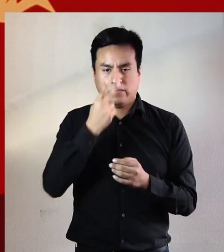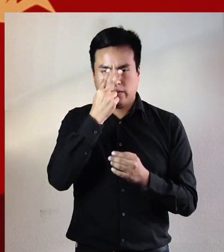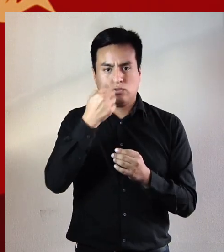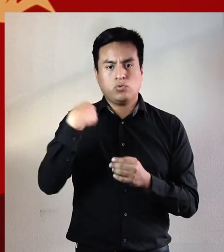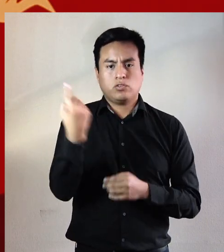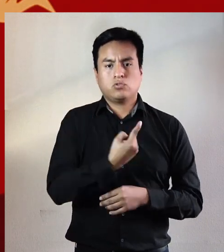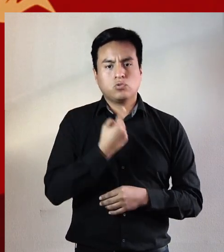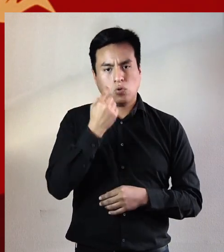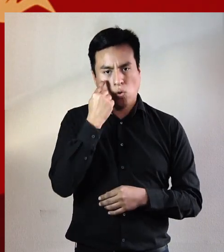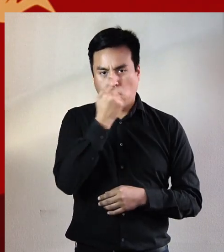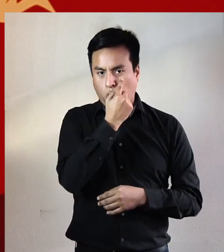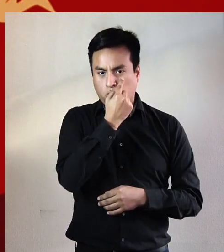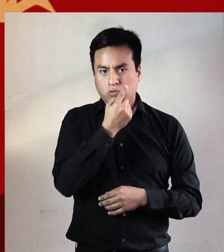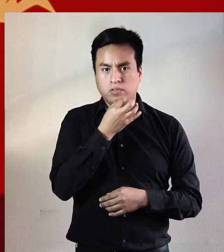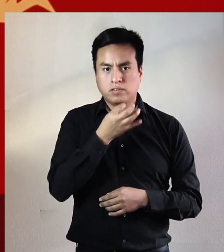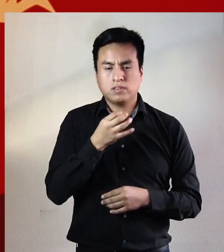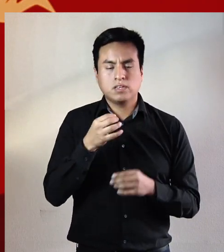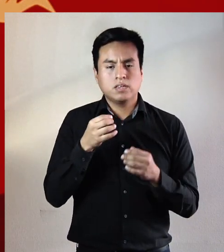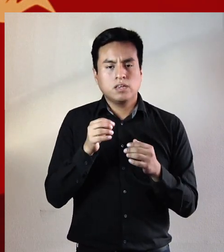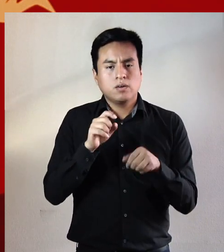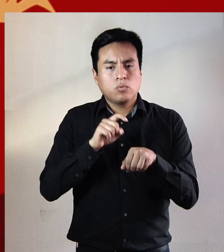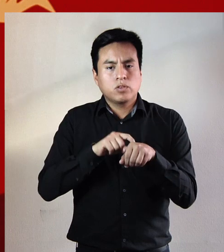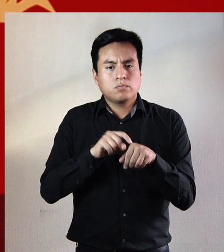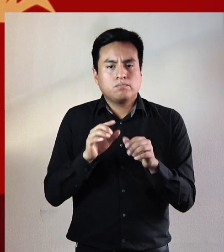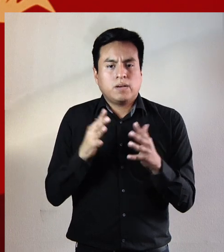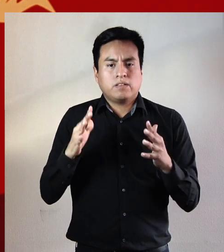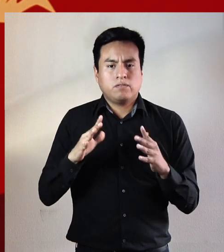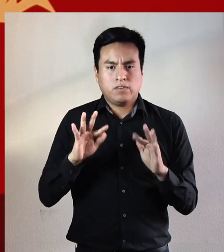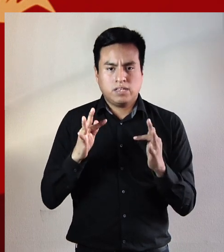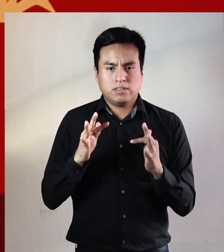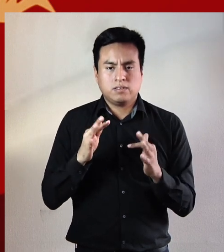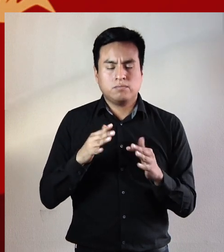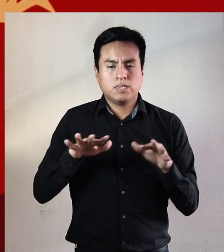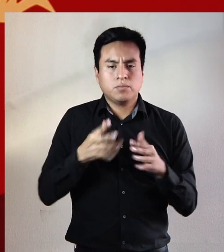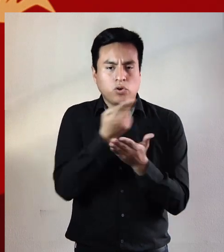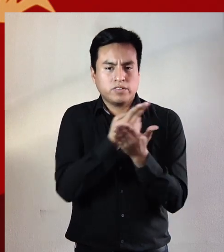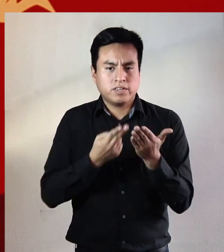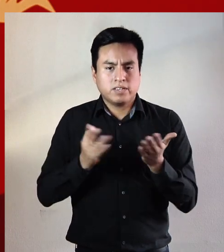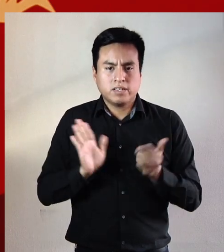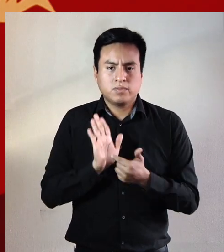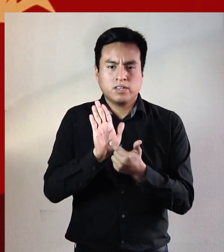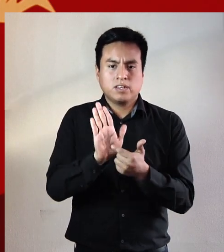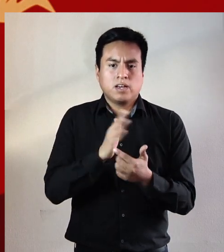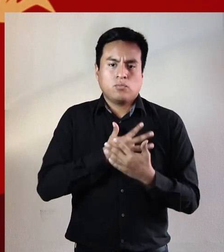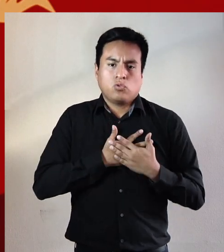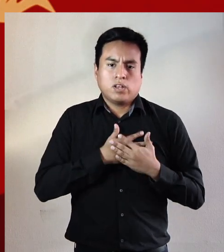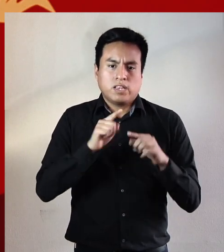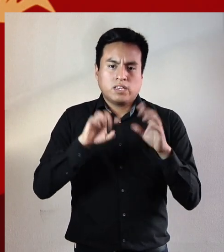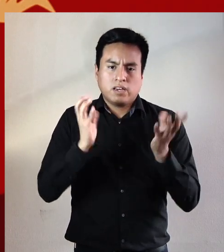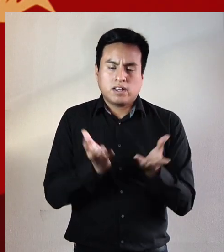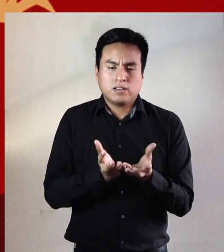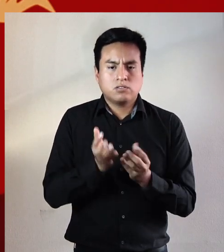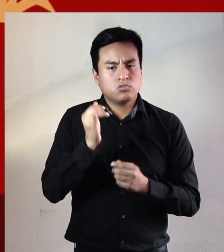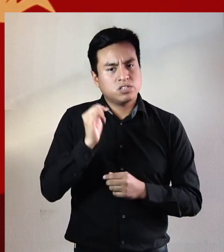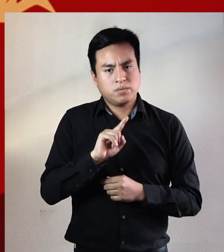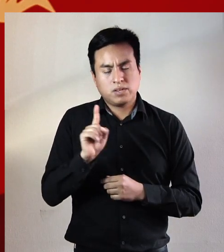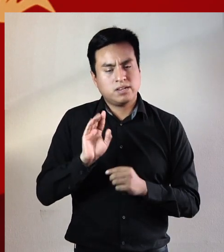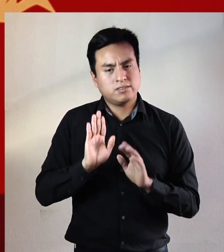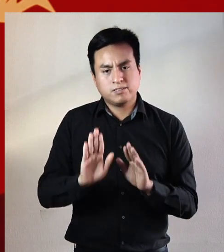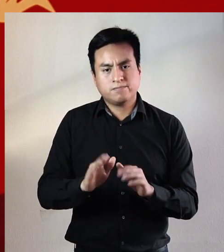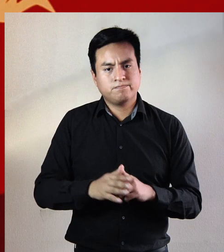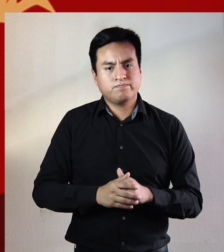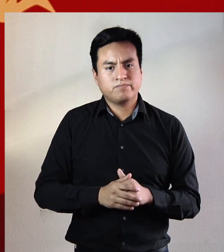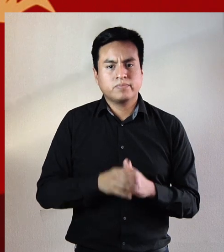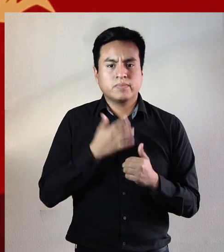quieren verse en nuestros ojos en sus momentos más felices mi poesía ha tratado de expresar ese amor de la tierra no